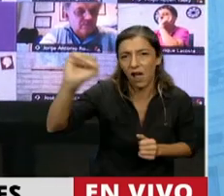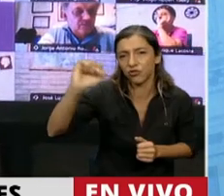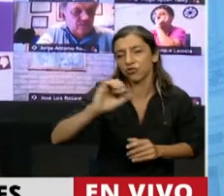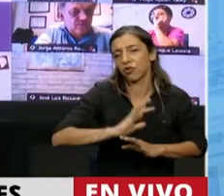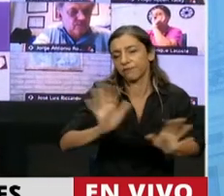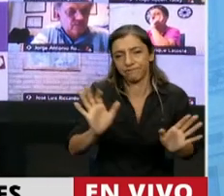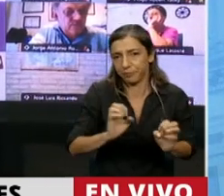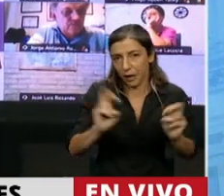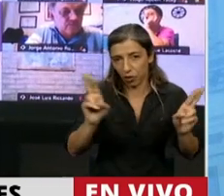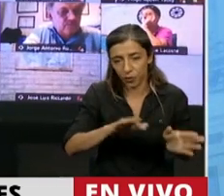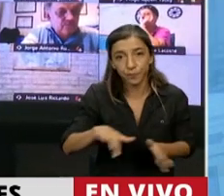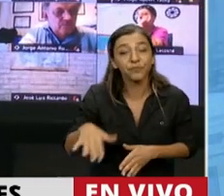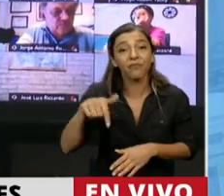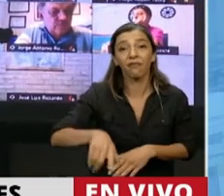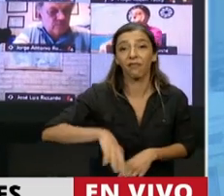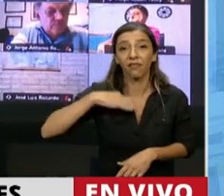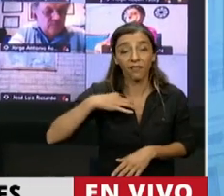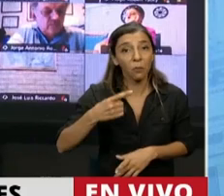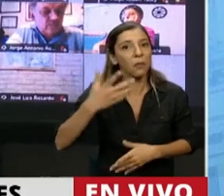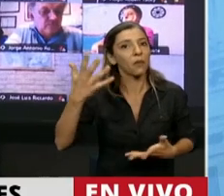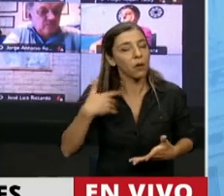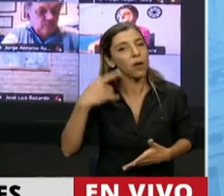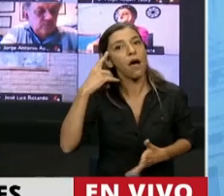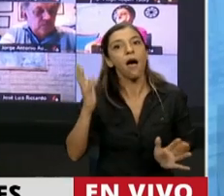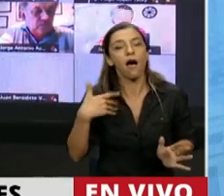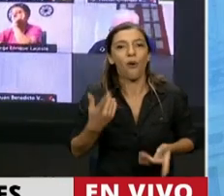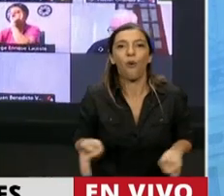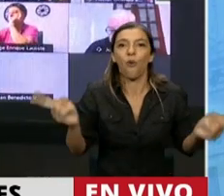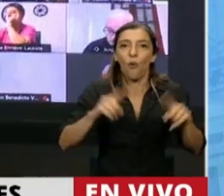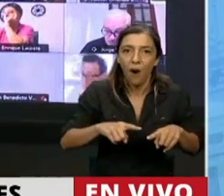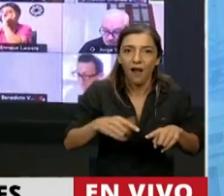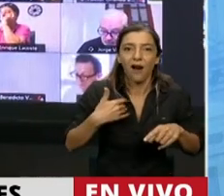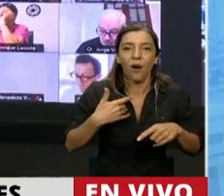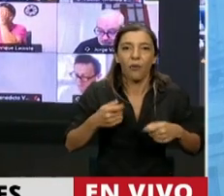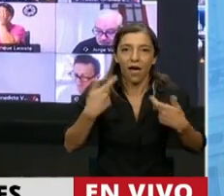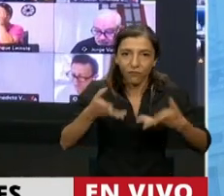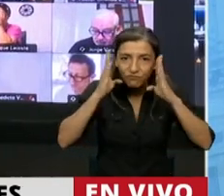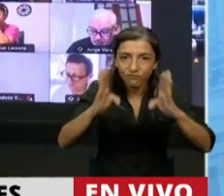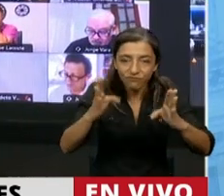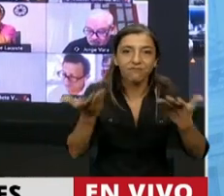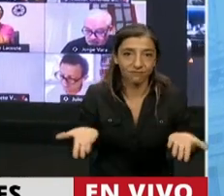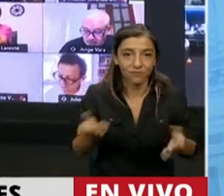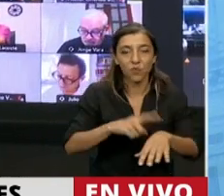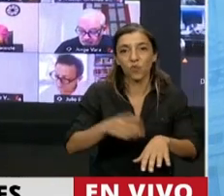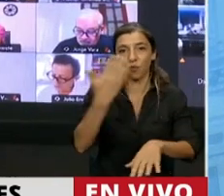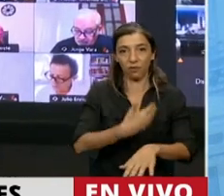por primera vez iba a haber una recomposición de lo que perdieron bajo el gobierno de Macri,